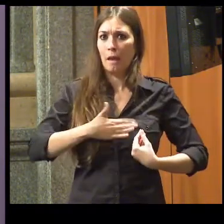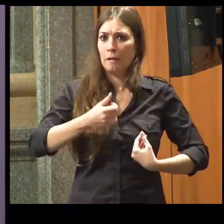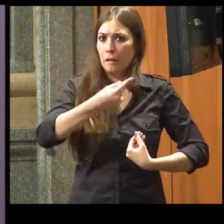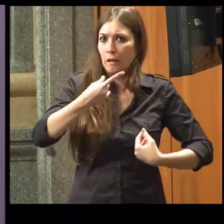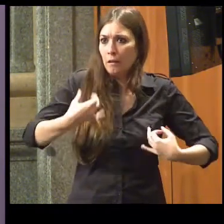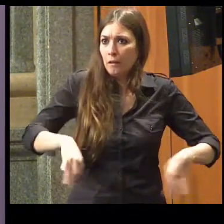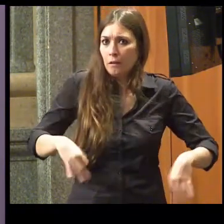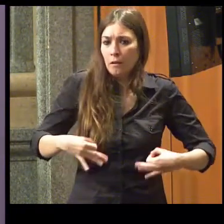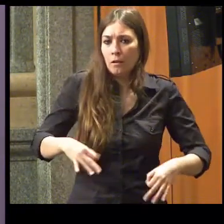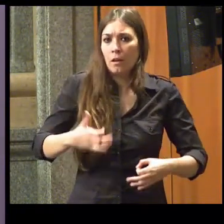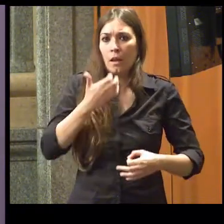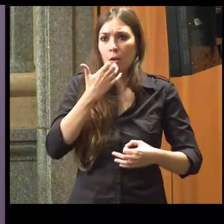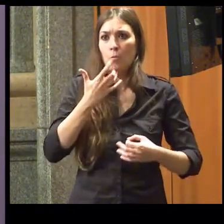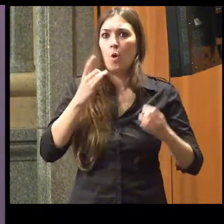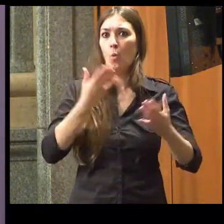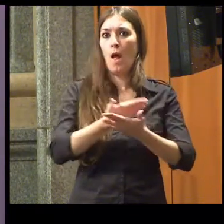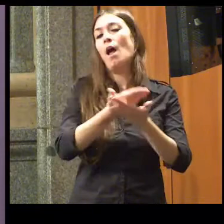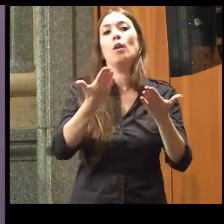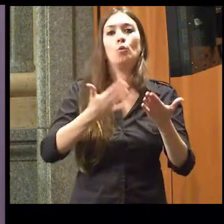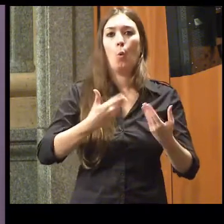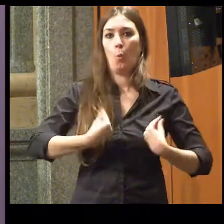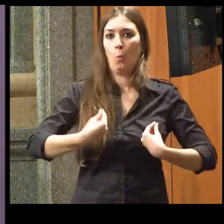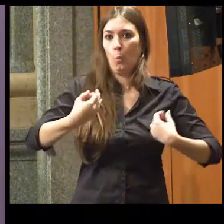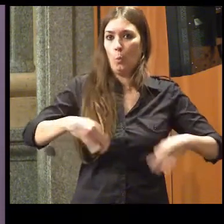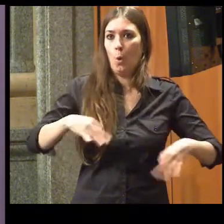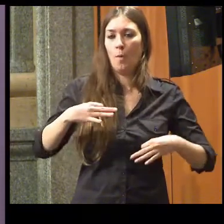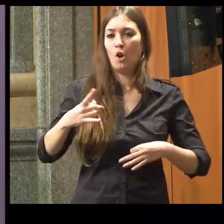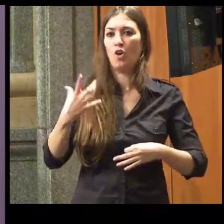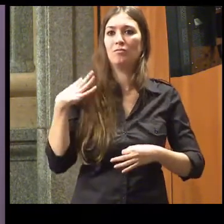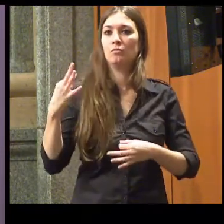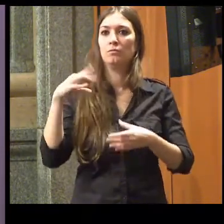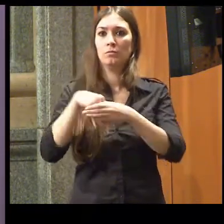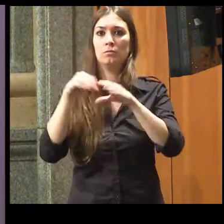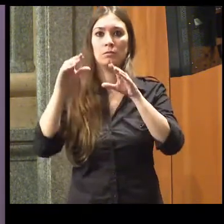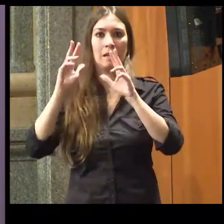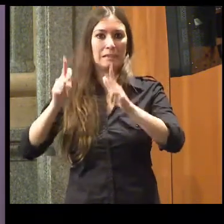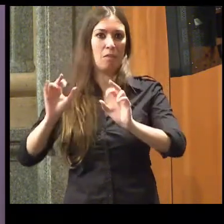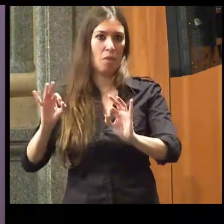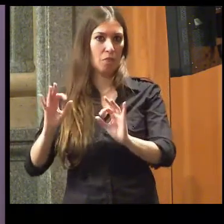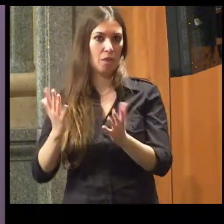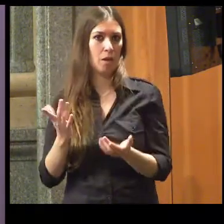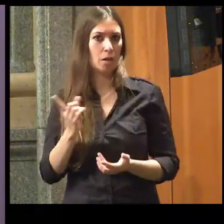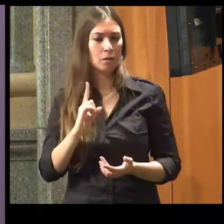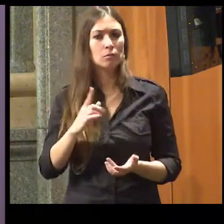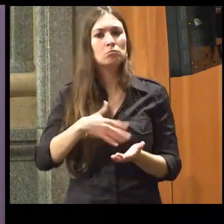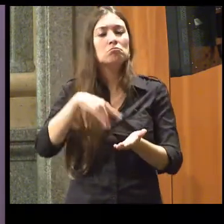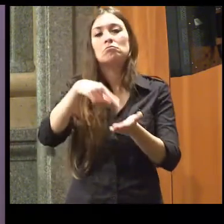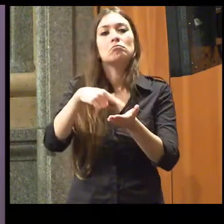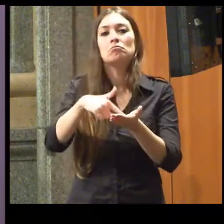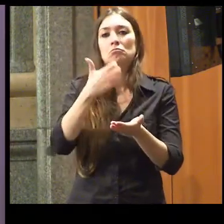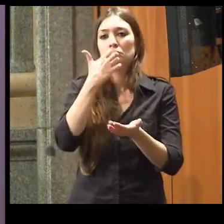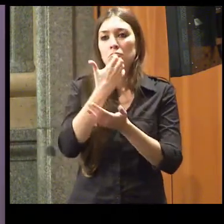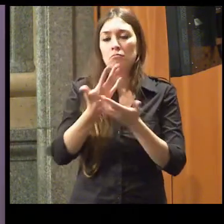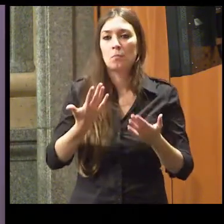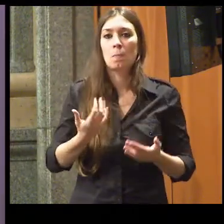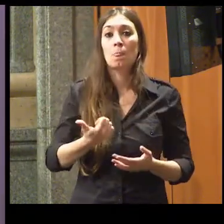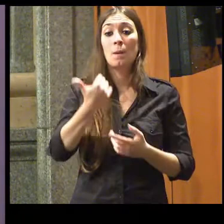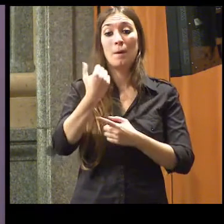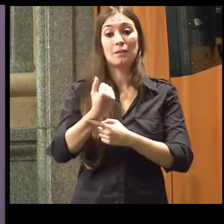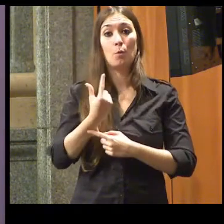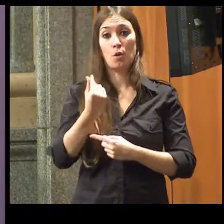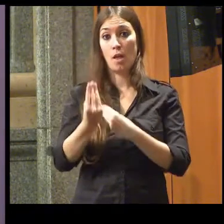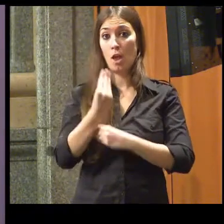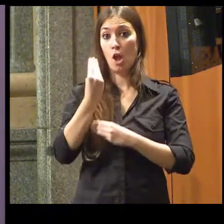las comunidades como resto de personas. Reivindicamos medidas como más apoyos